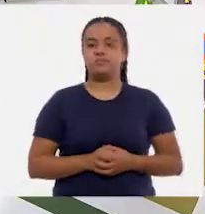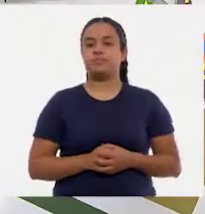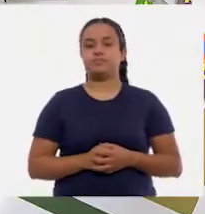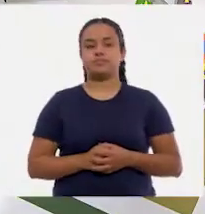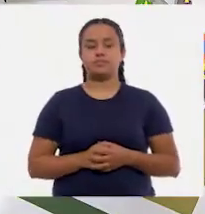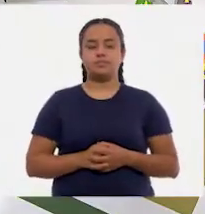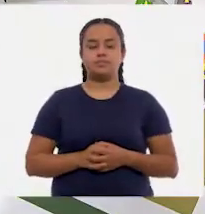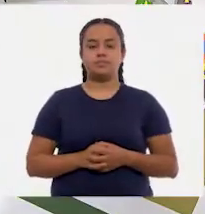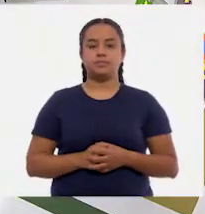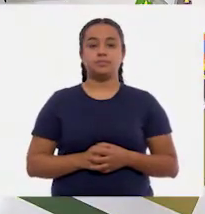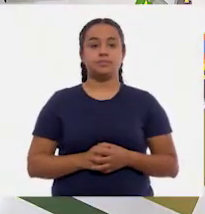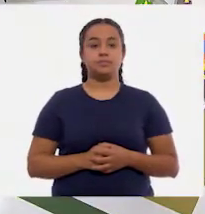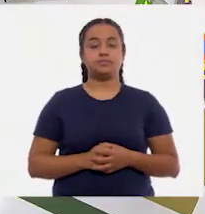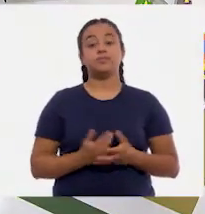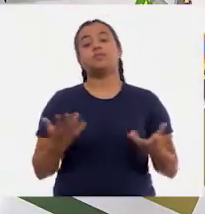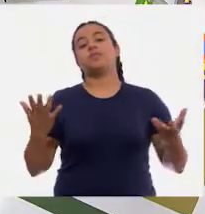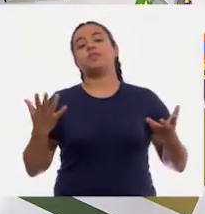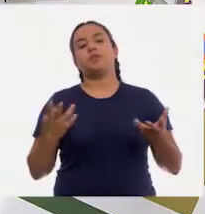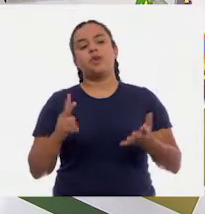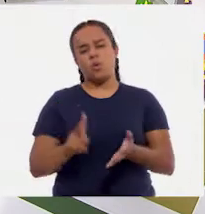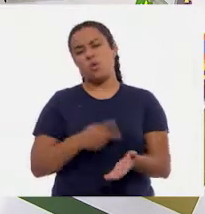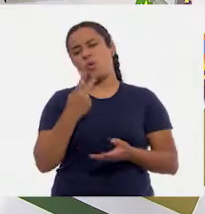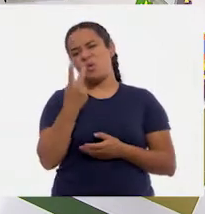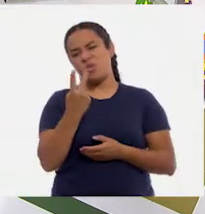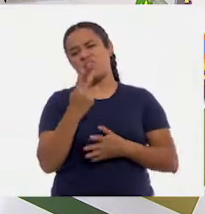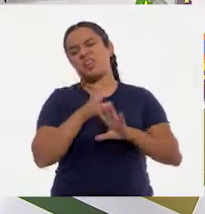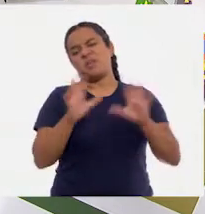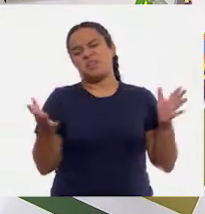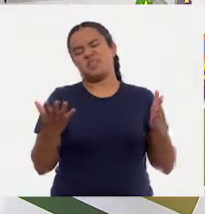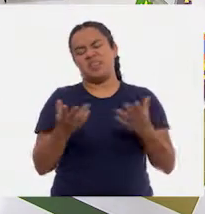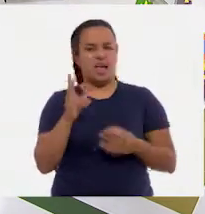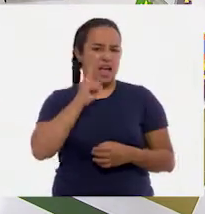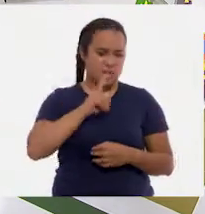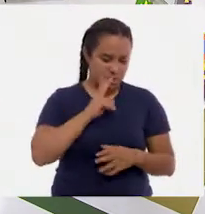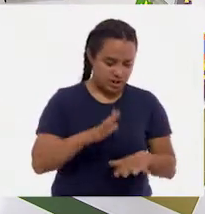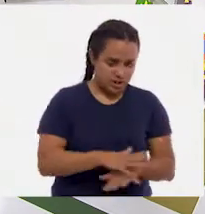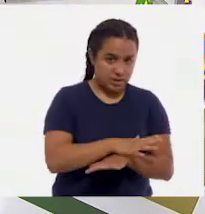Veamos. Ojalá que sea... Ay, ese ya me salió. No, otro diferente.